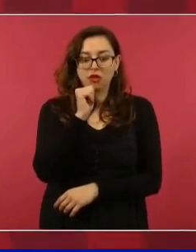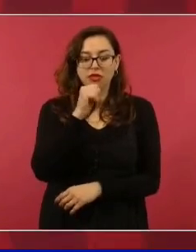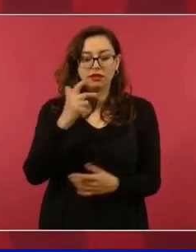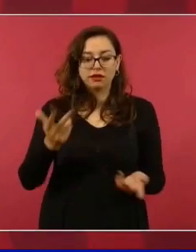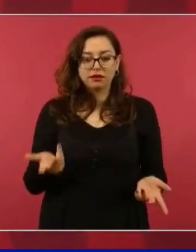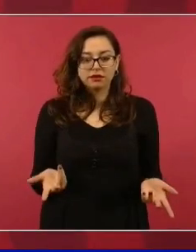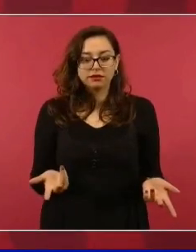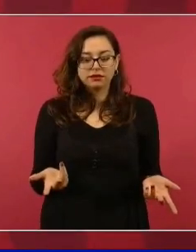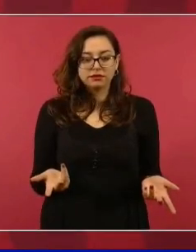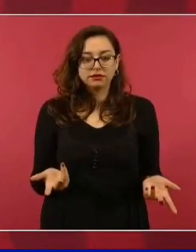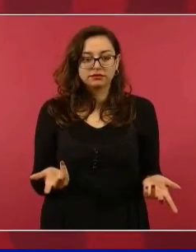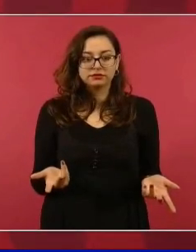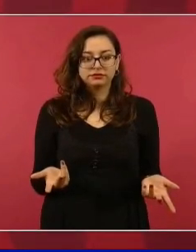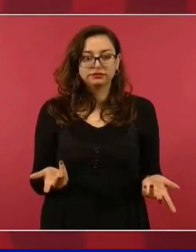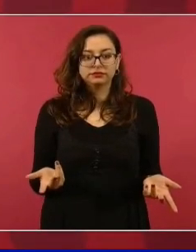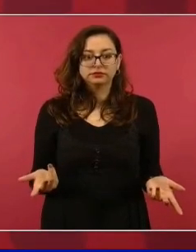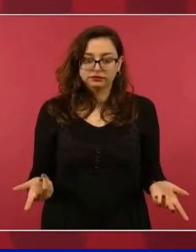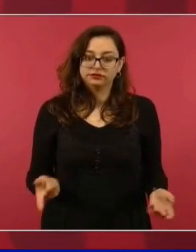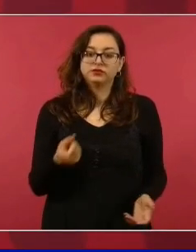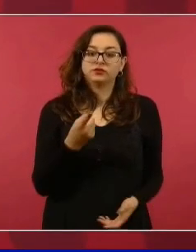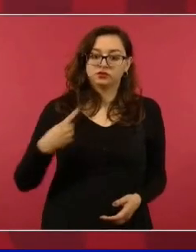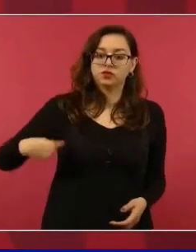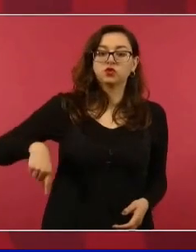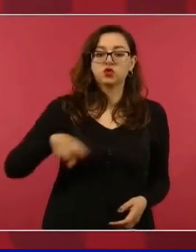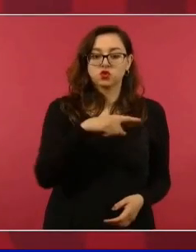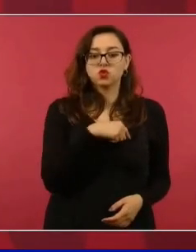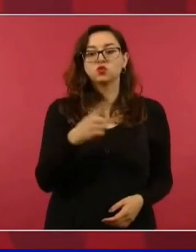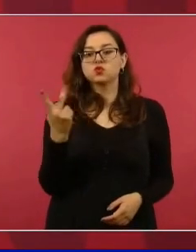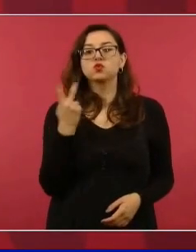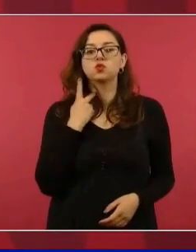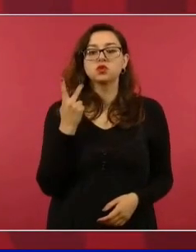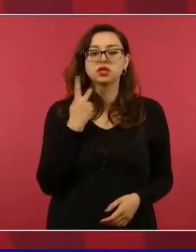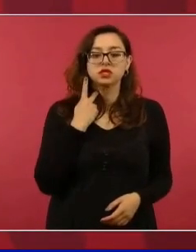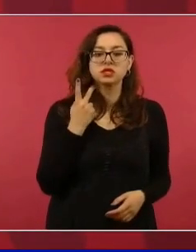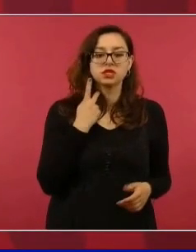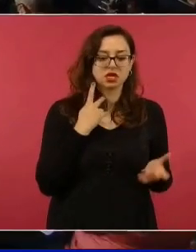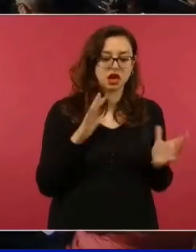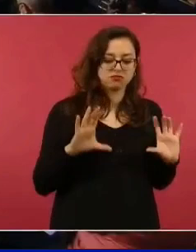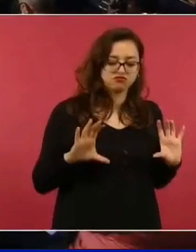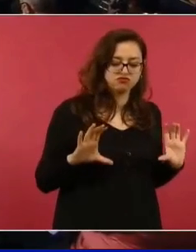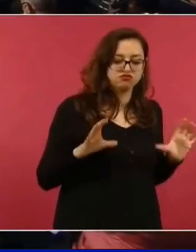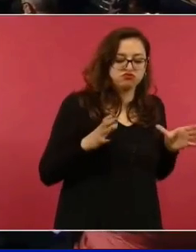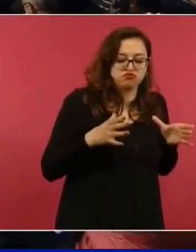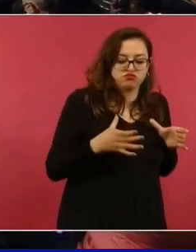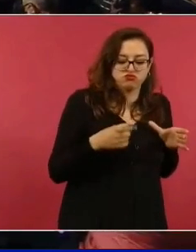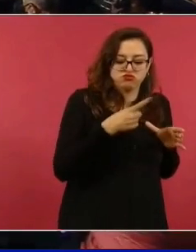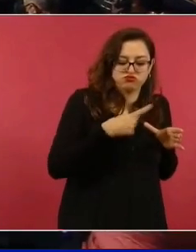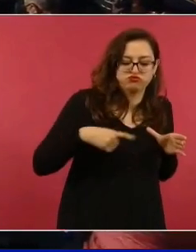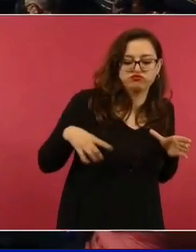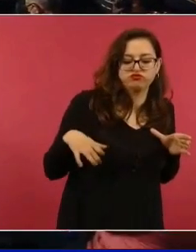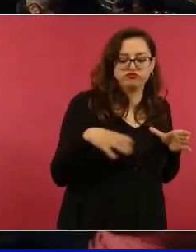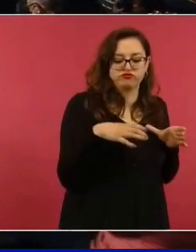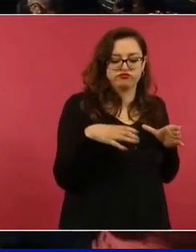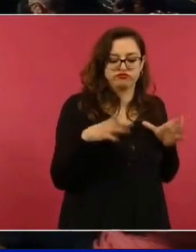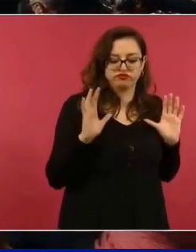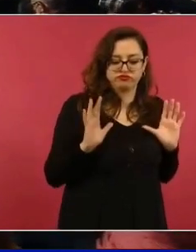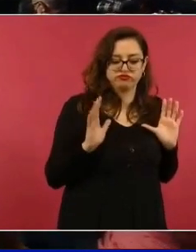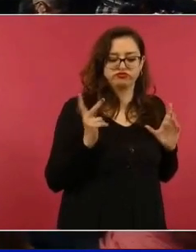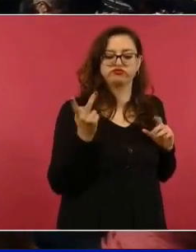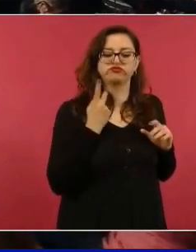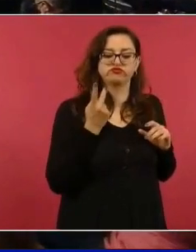de política y decidimos, somos los de la élite del poder